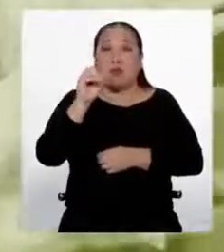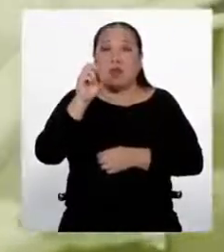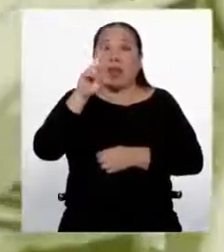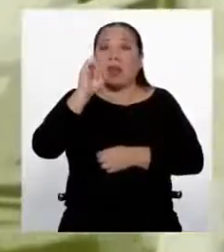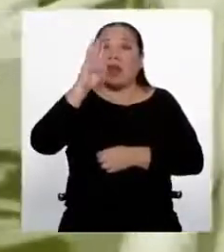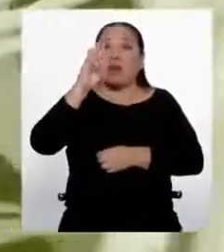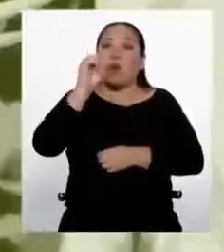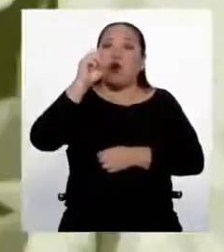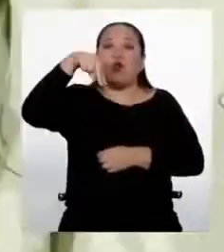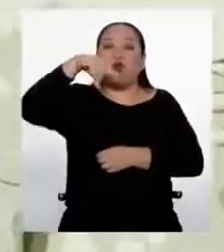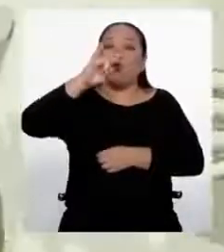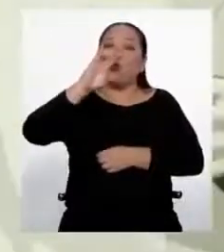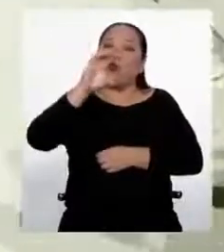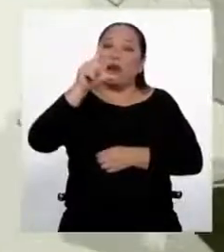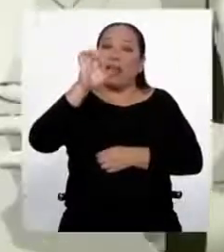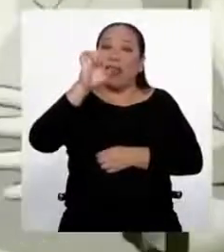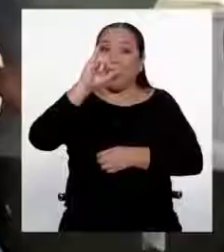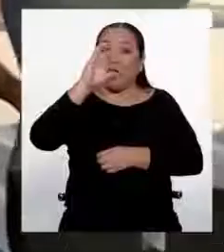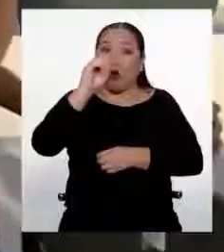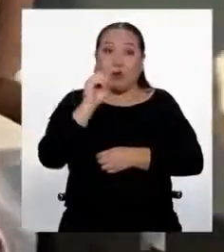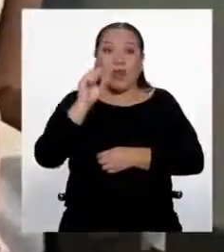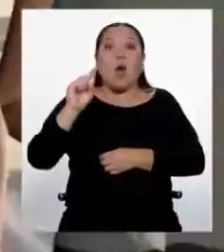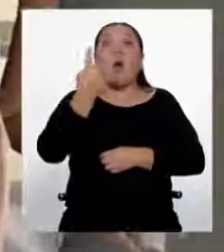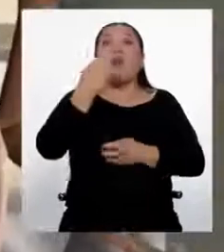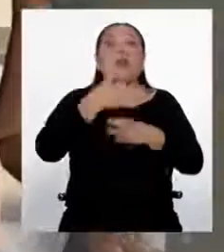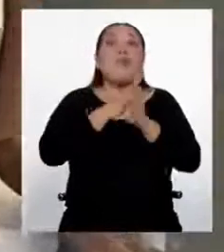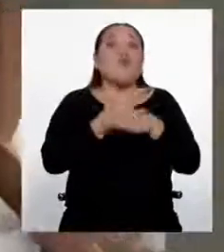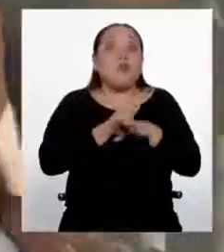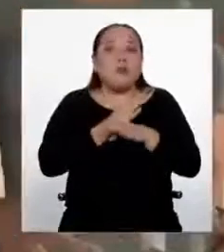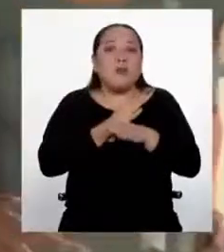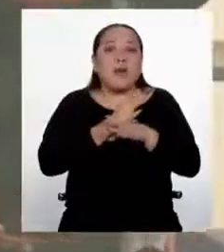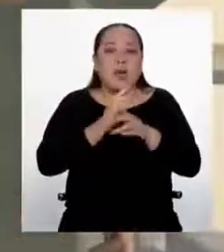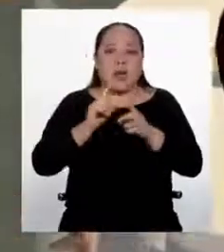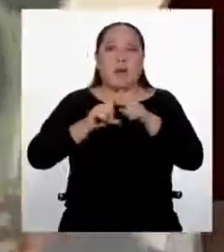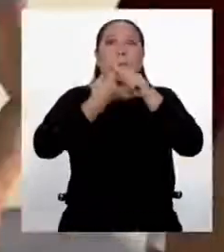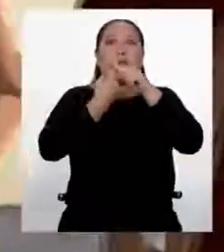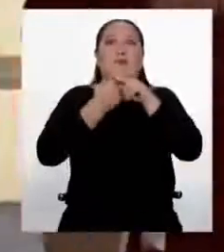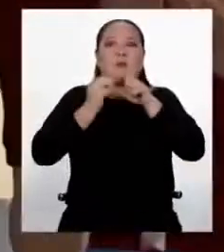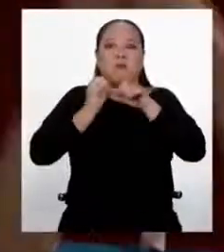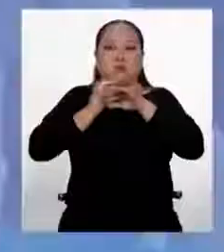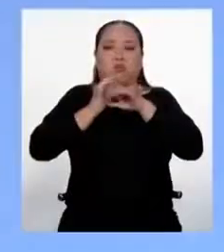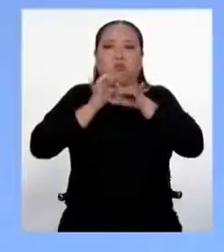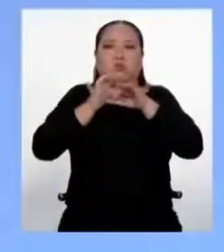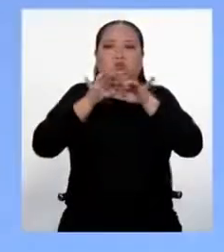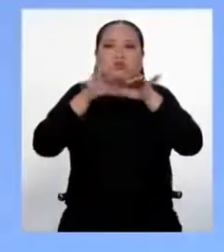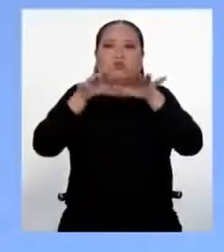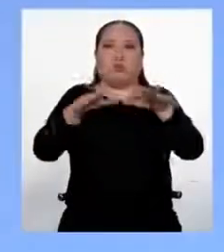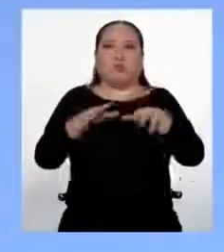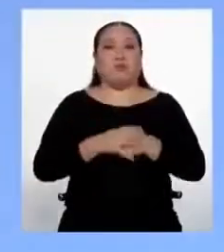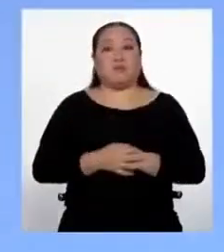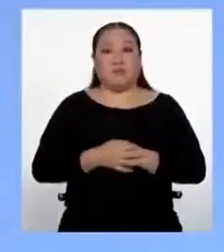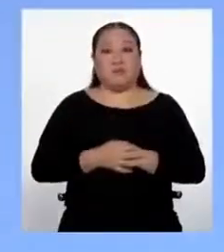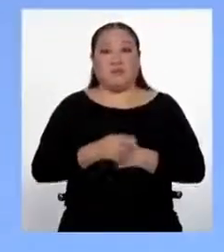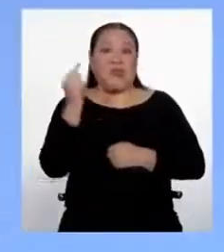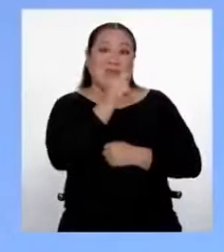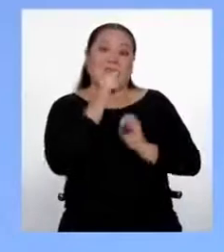dejar en claro que es la única forma que el COVID-19 puede activarse al tomar contacto con nuestras células. En el video que